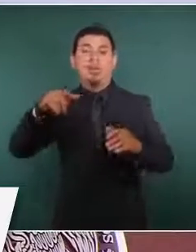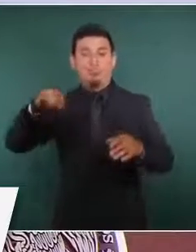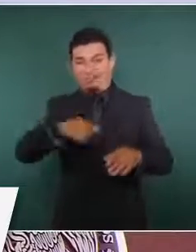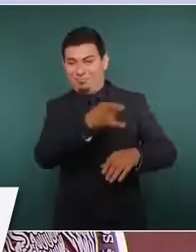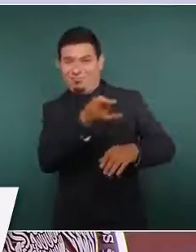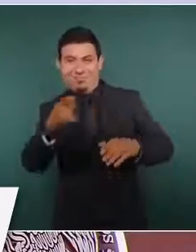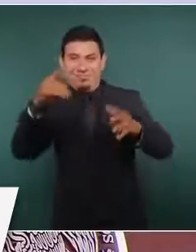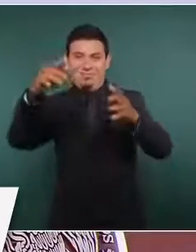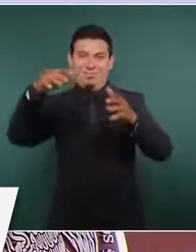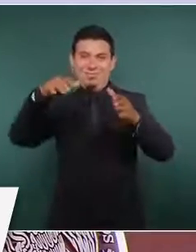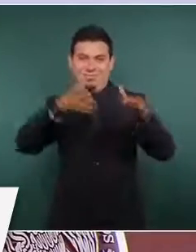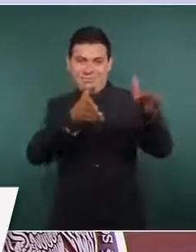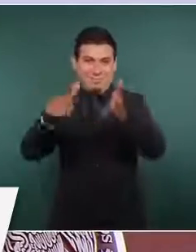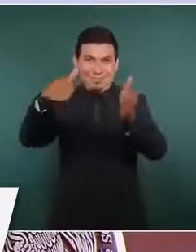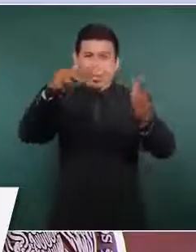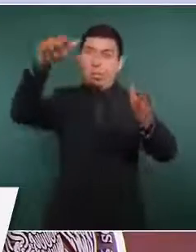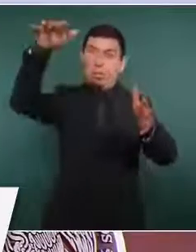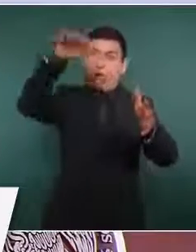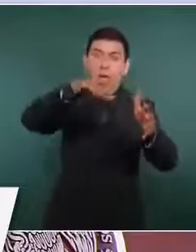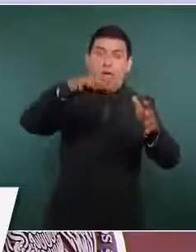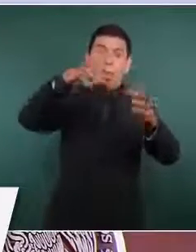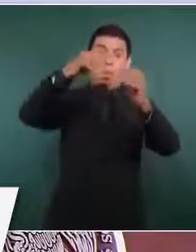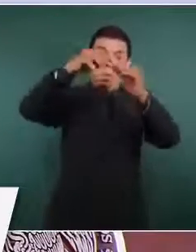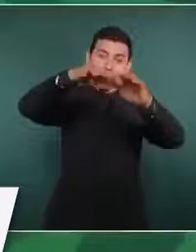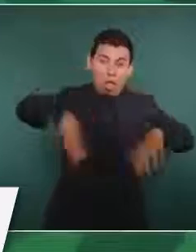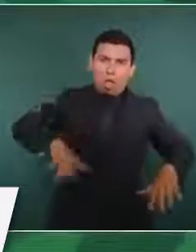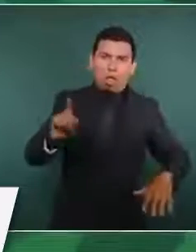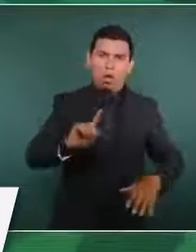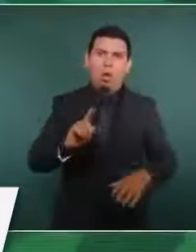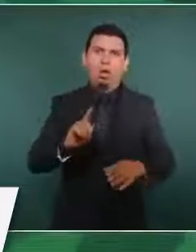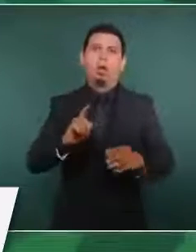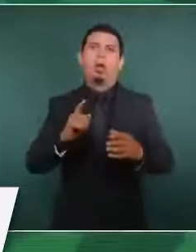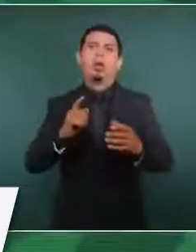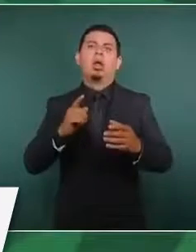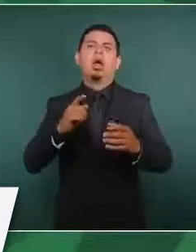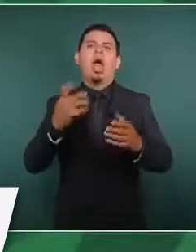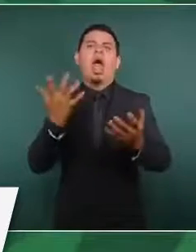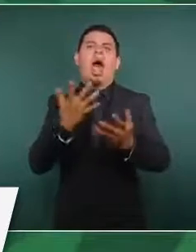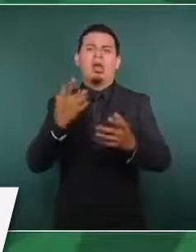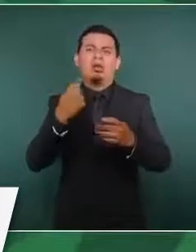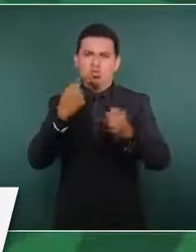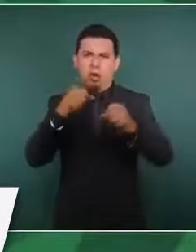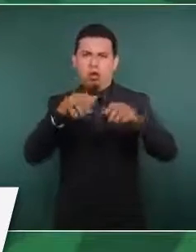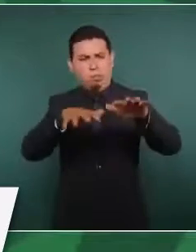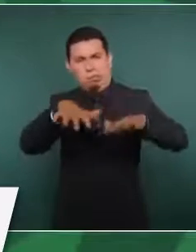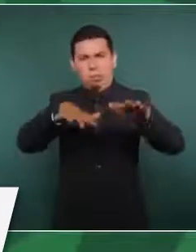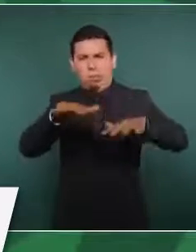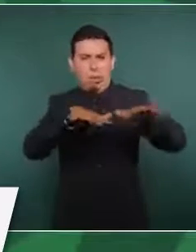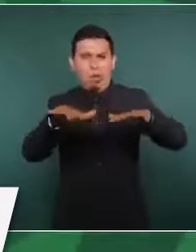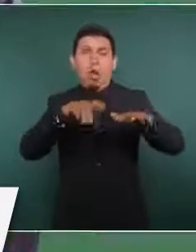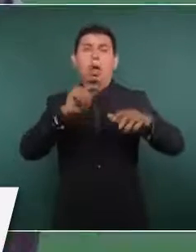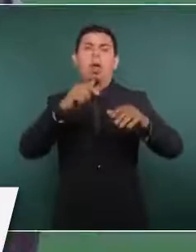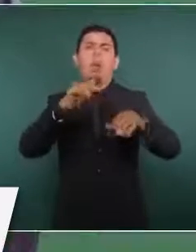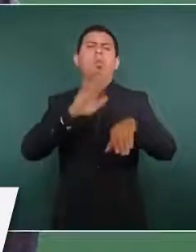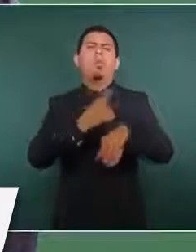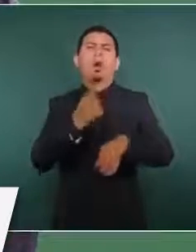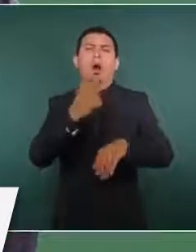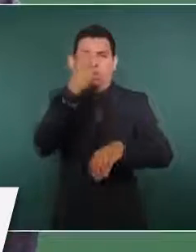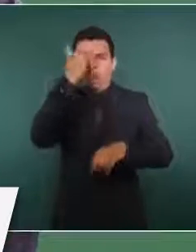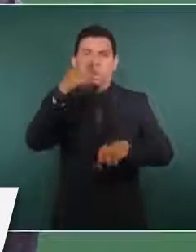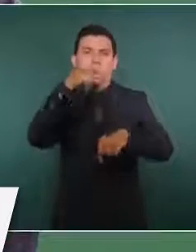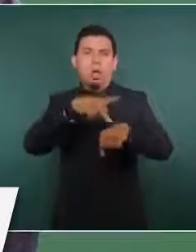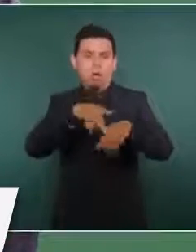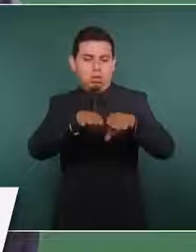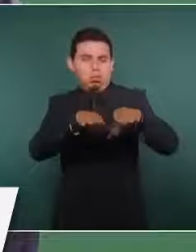hechos de concreto por la gente, de